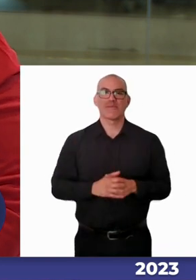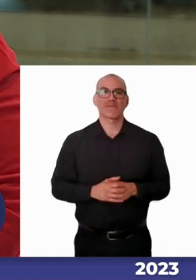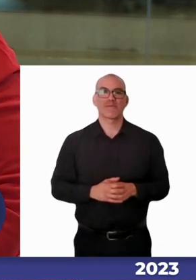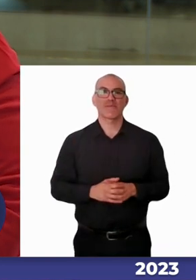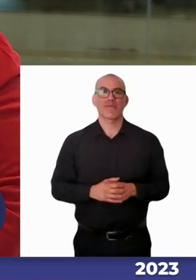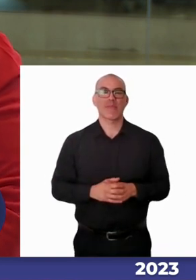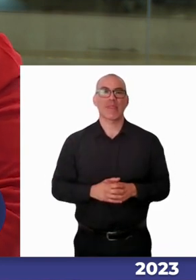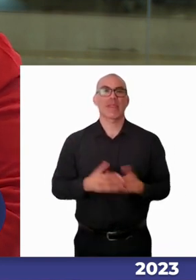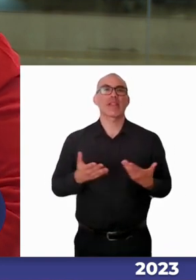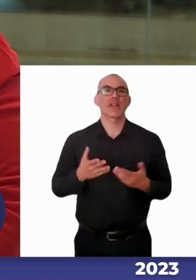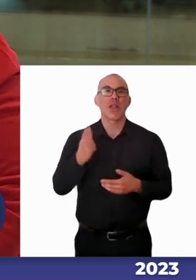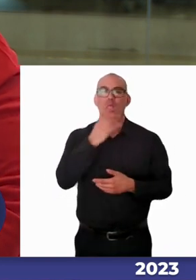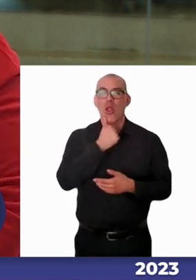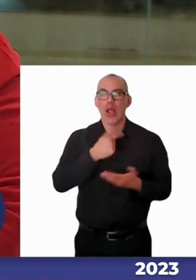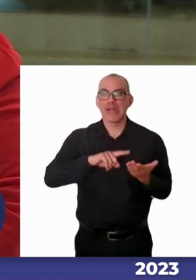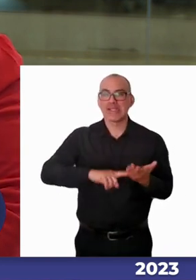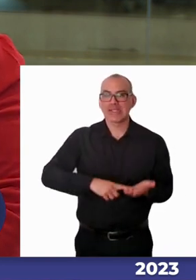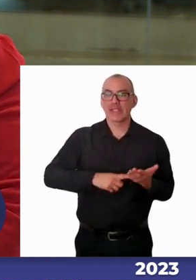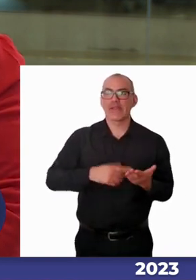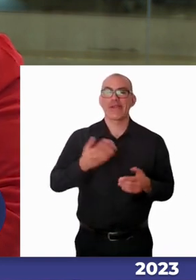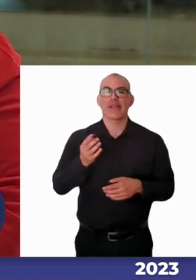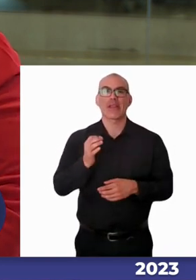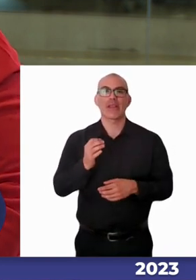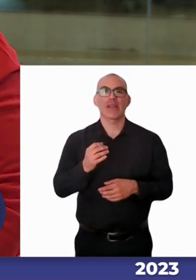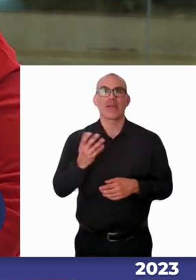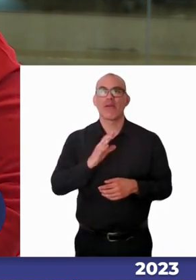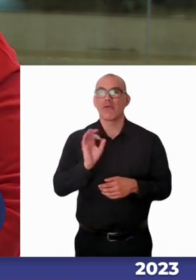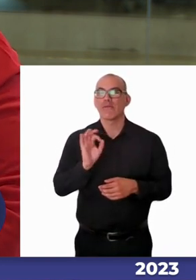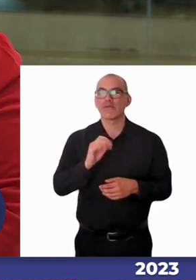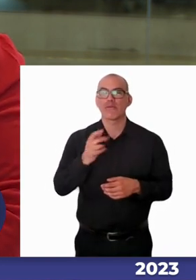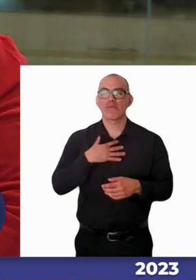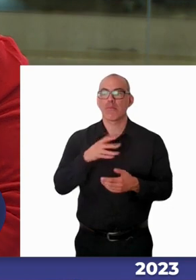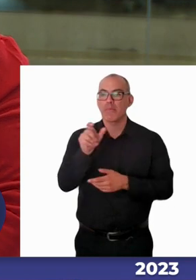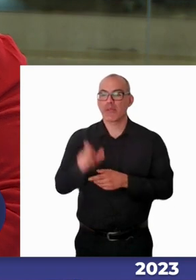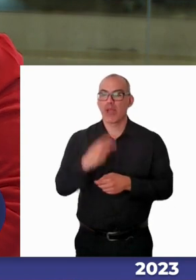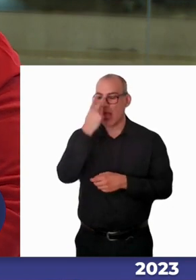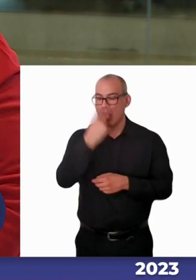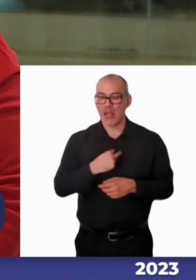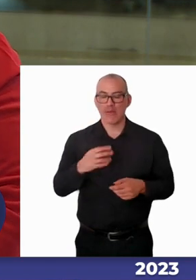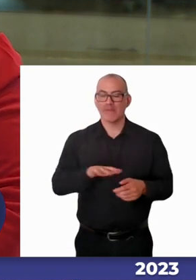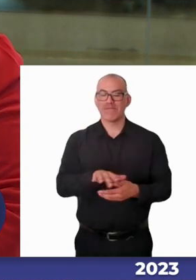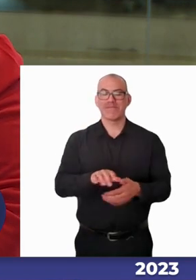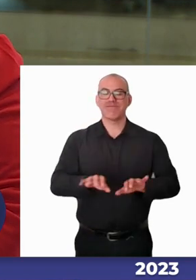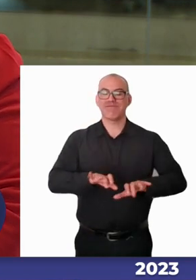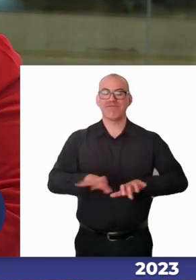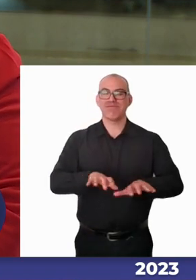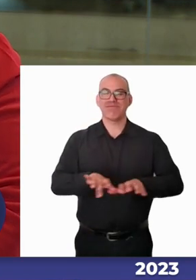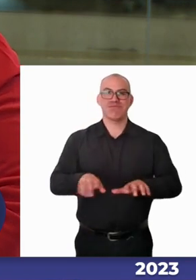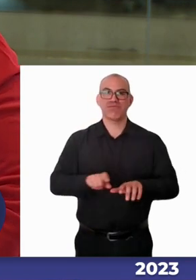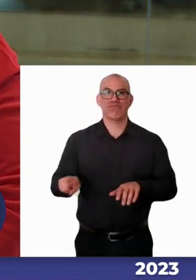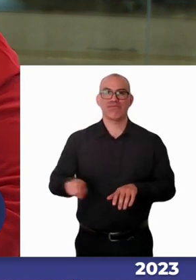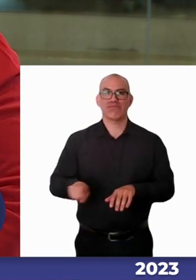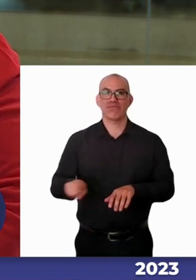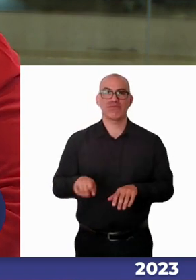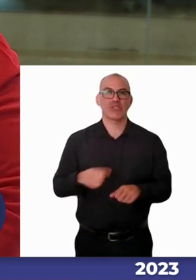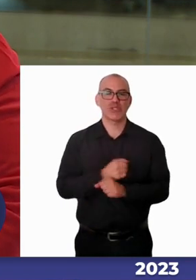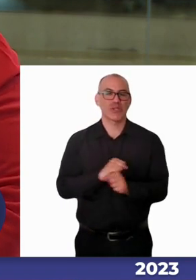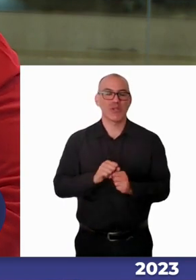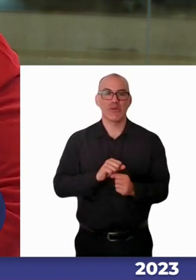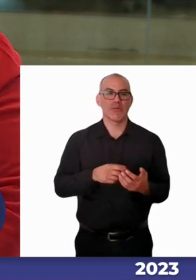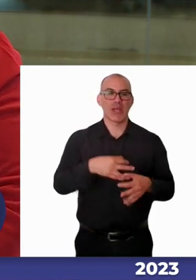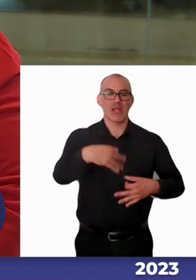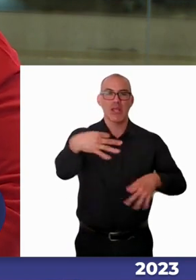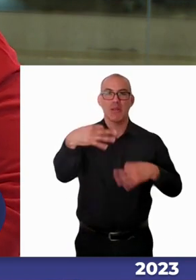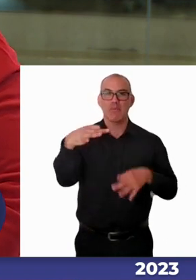tecnología y no sabes manejarla y estás en discapacidad visual, tú no puedes acceder a la información de un facsímil, a una prueba, a un